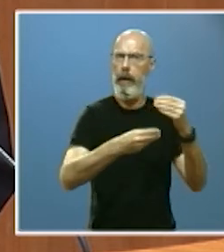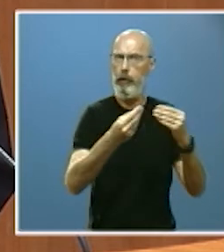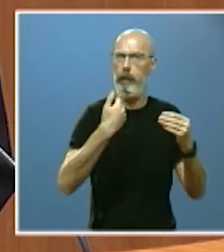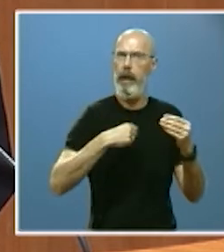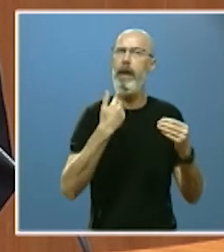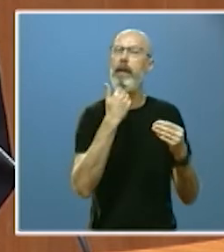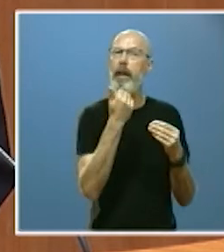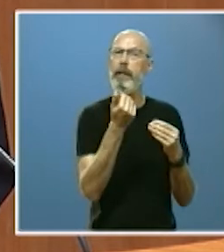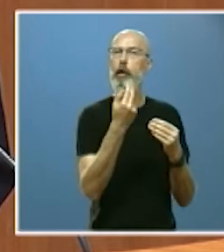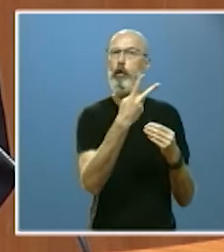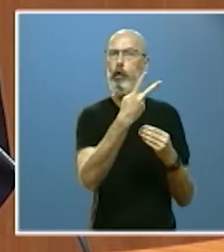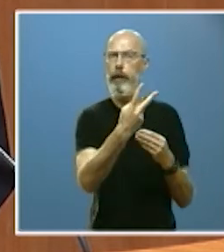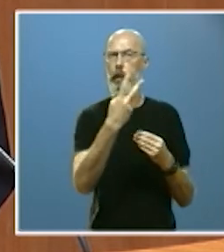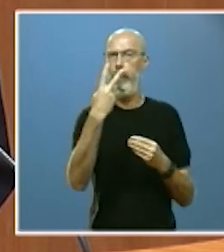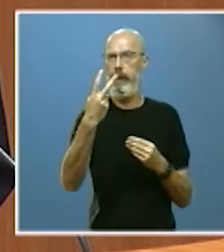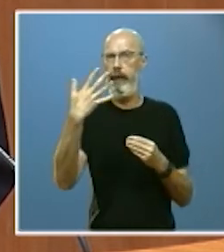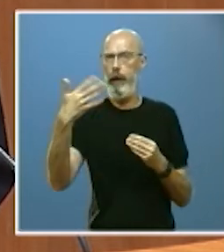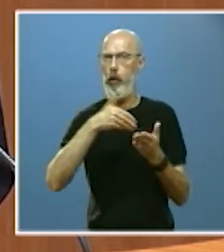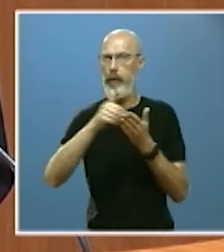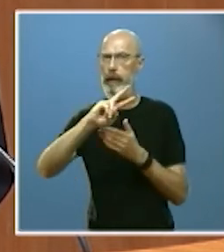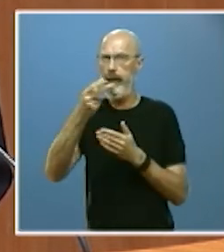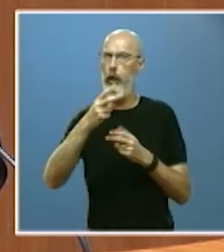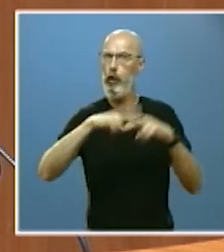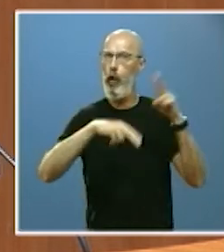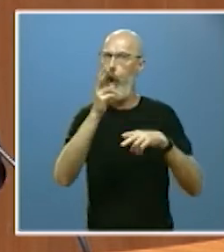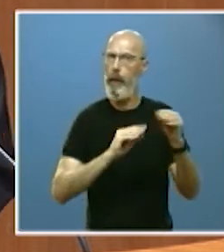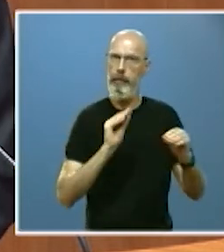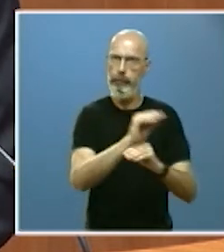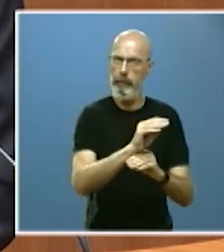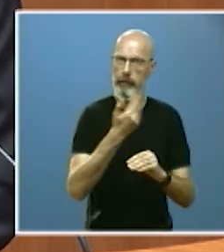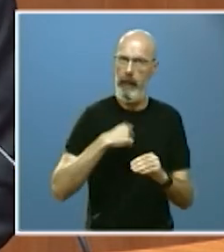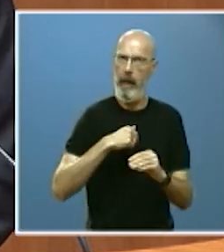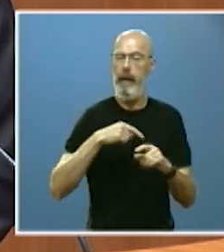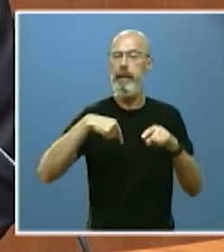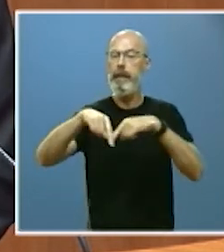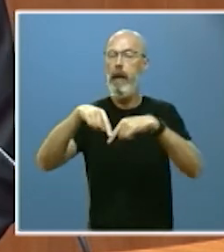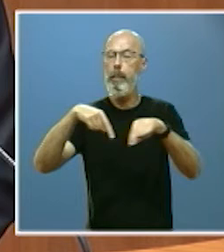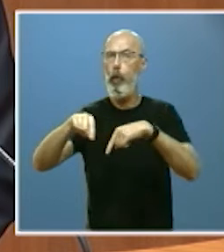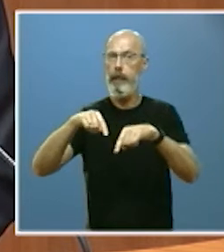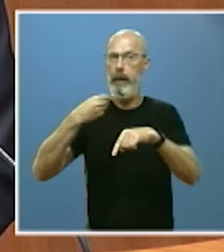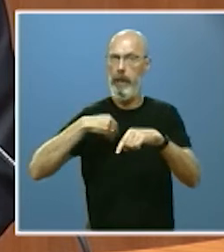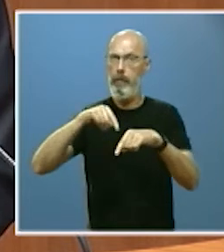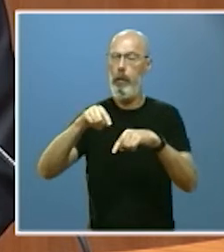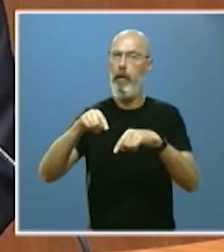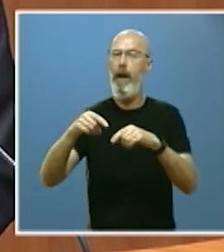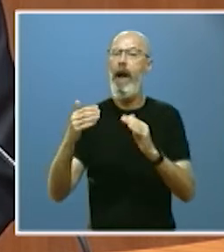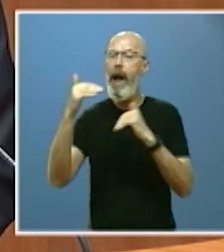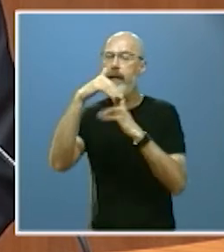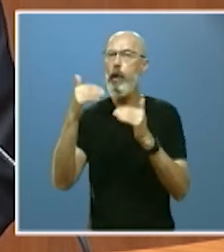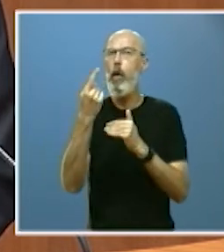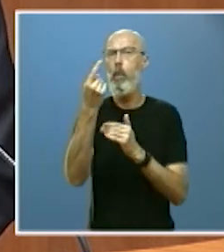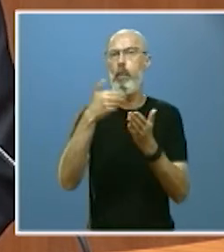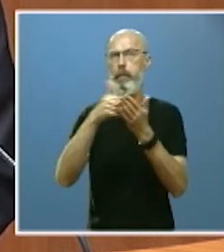momentos 225 millones de euros en obras el transporte a la demanda atiende a más de un millón de personas en